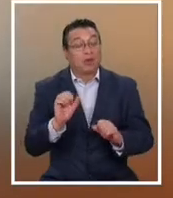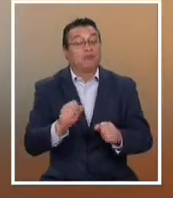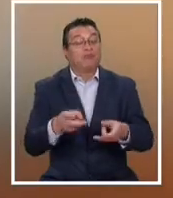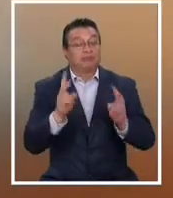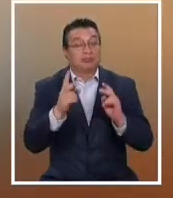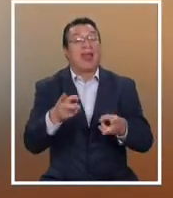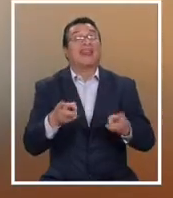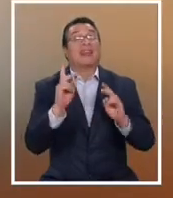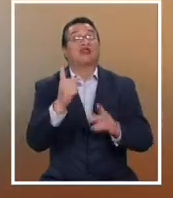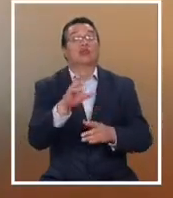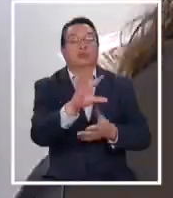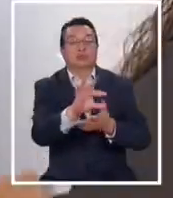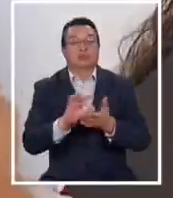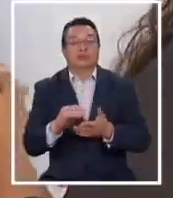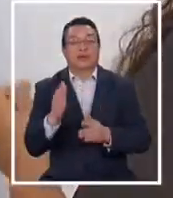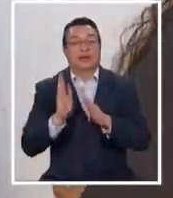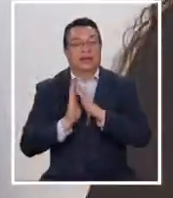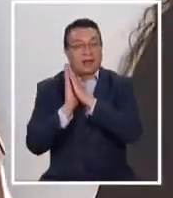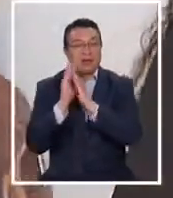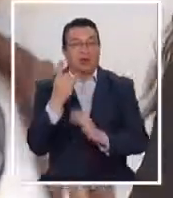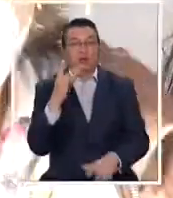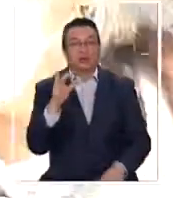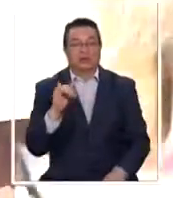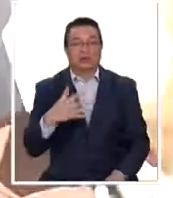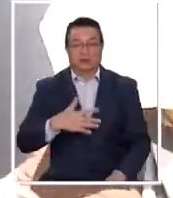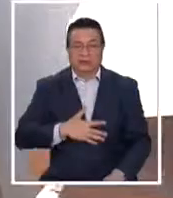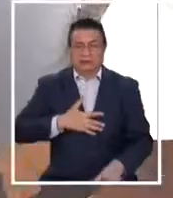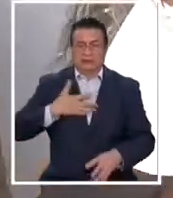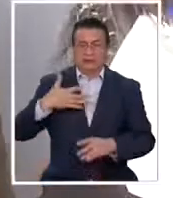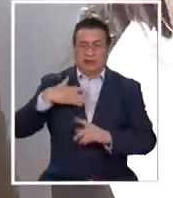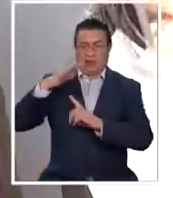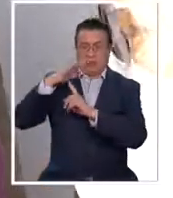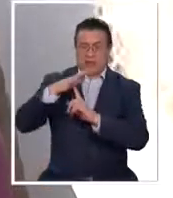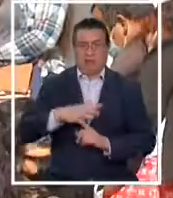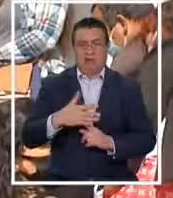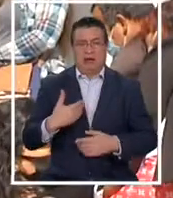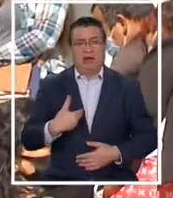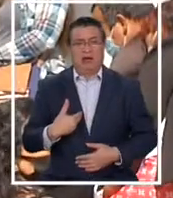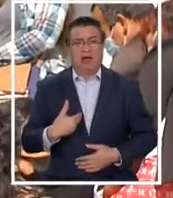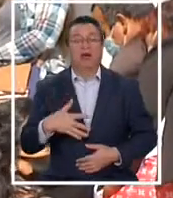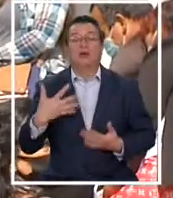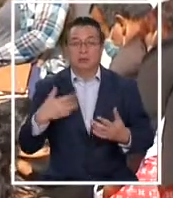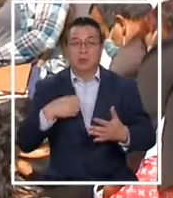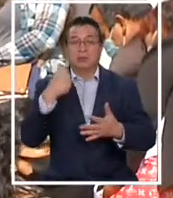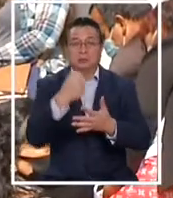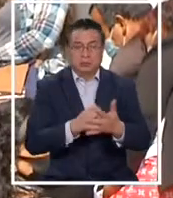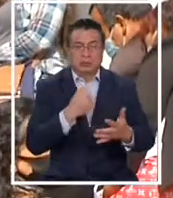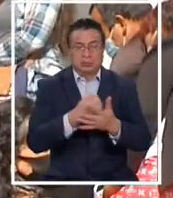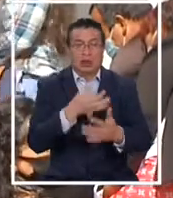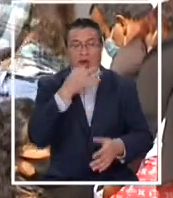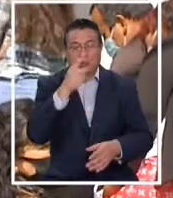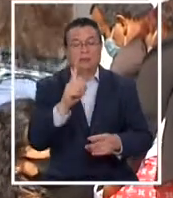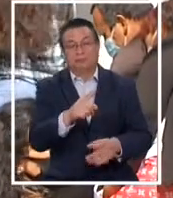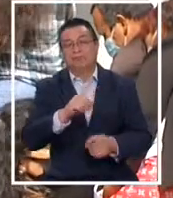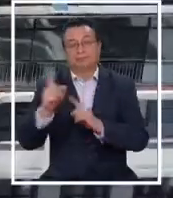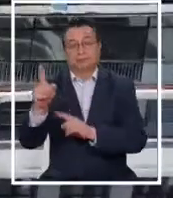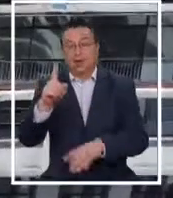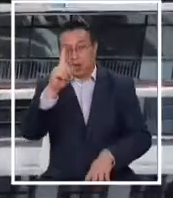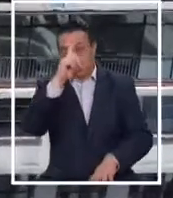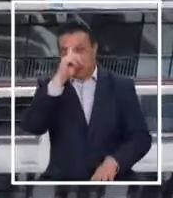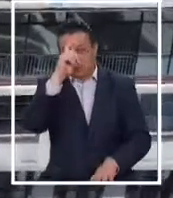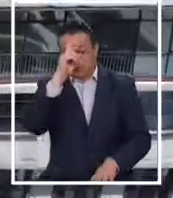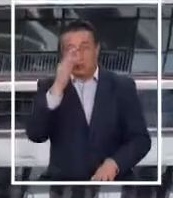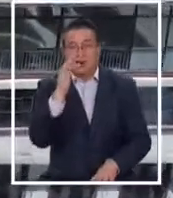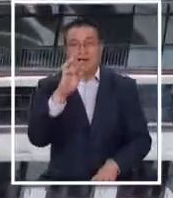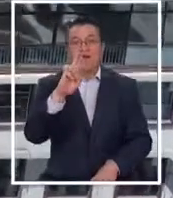que tuviera derecho a una cama UCI. Se sintió discriminada, impotente, pero tras su insistencia el hombre fue trasladado al hospital Gustavo